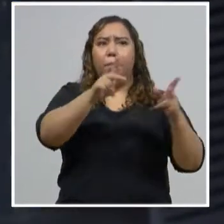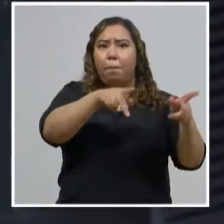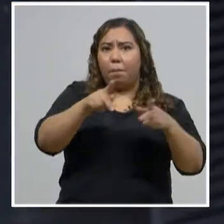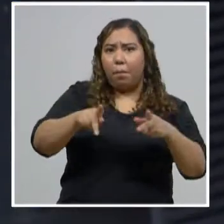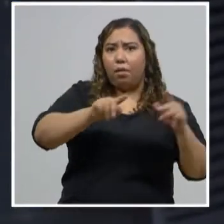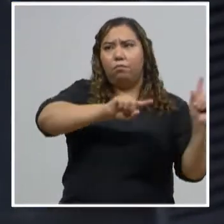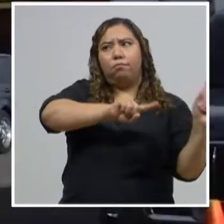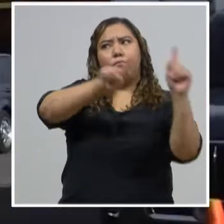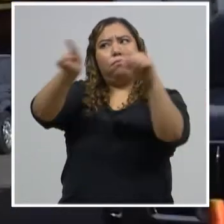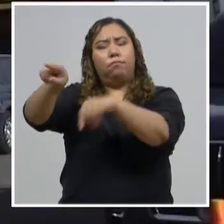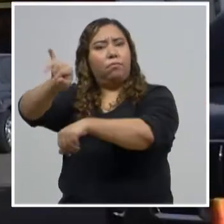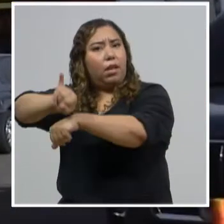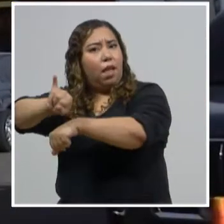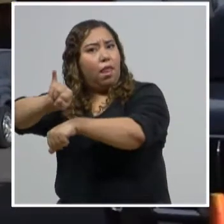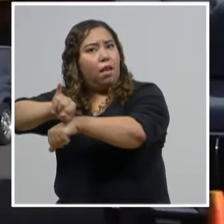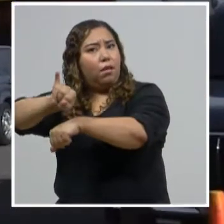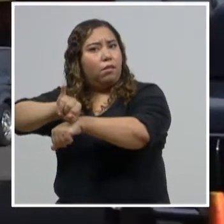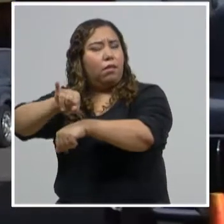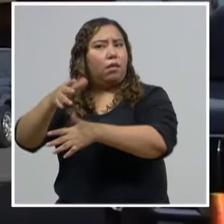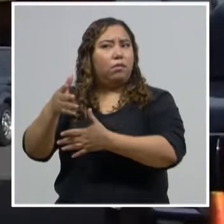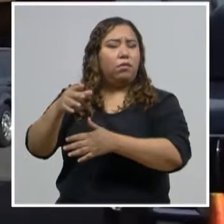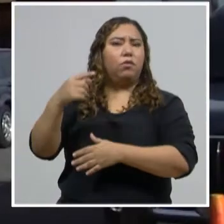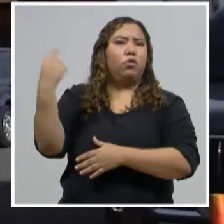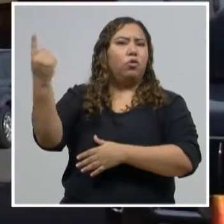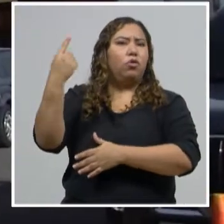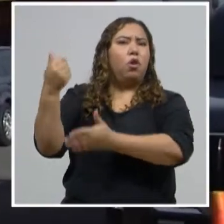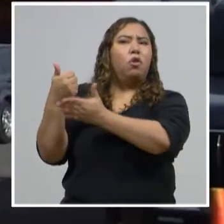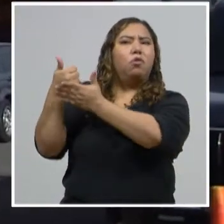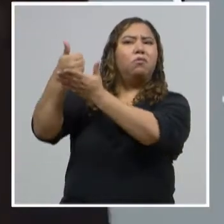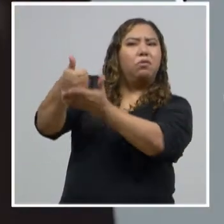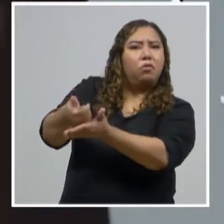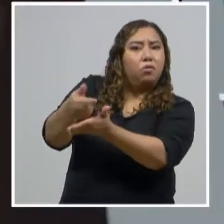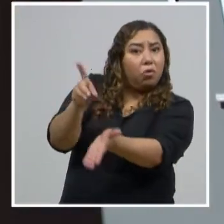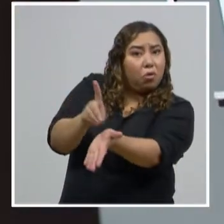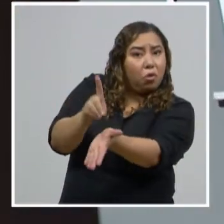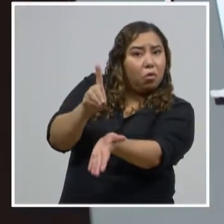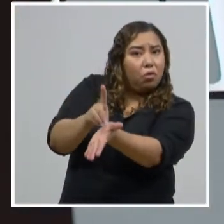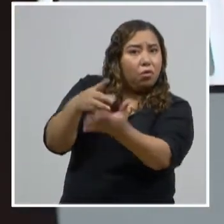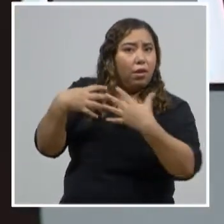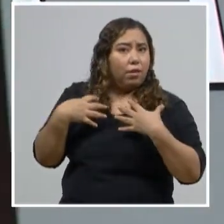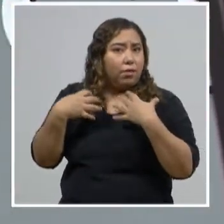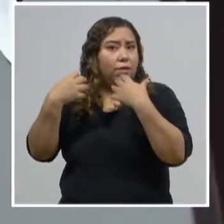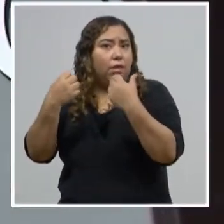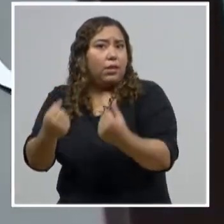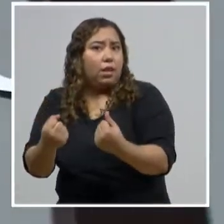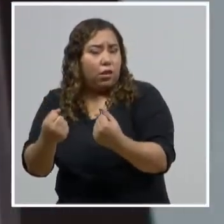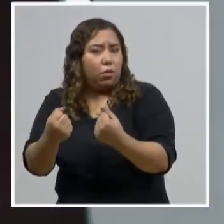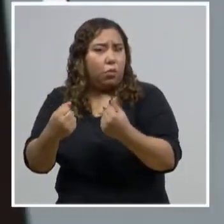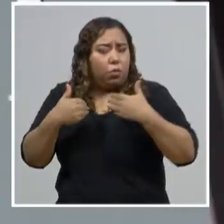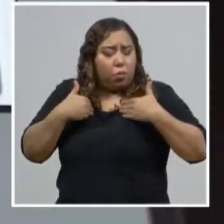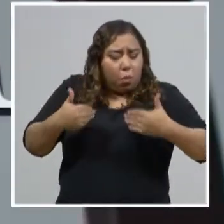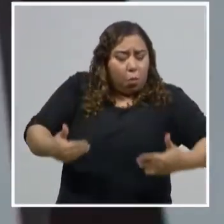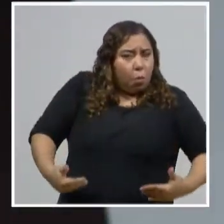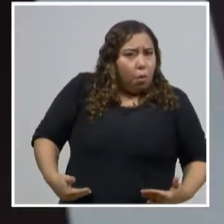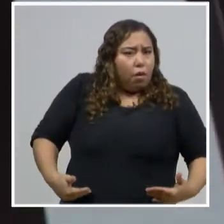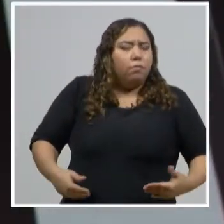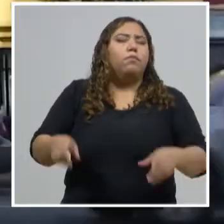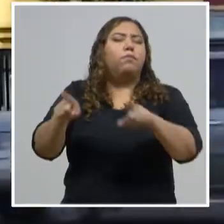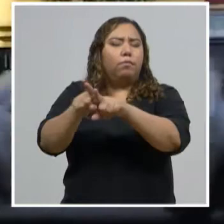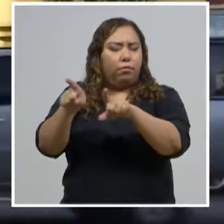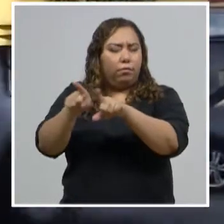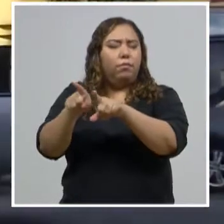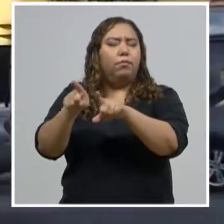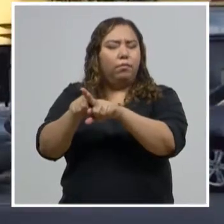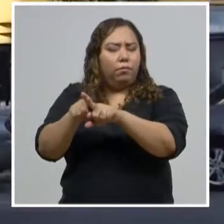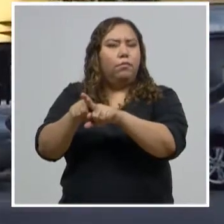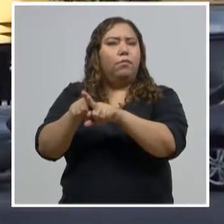y poder encontrar ahí no solamente la asistencia en términos de salud física, sino también la posibilidad